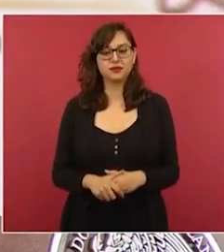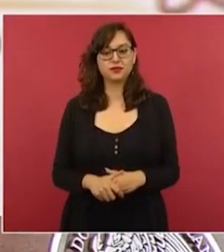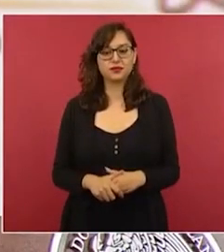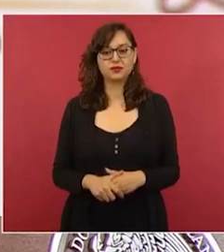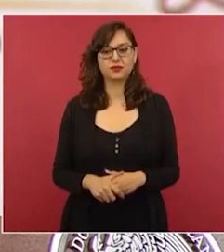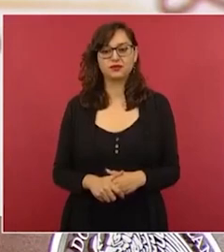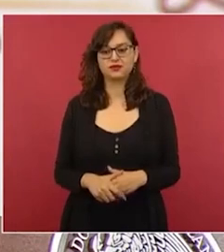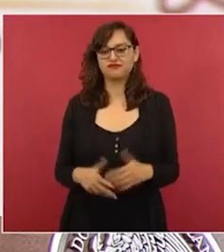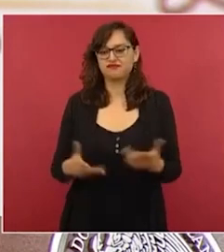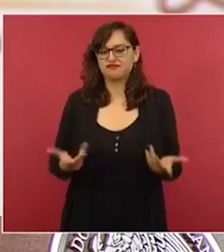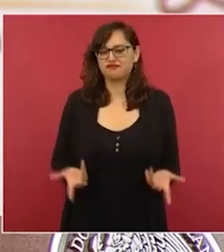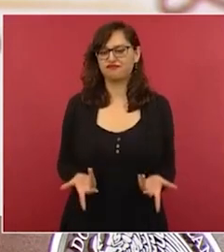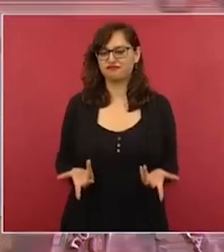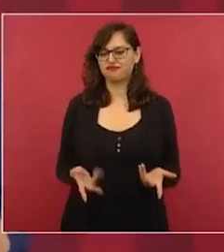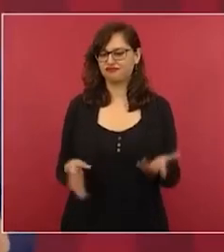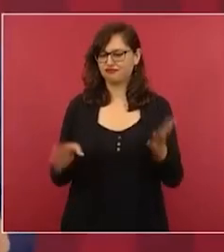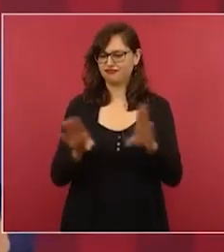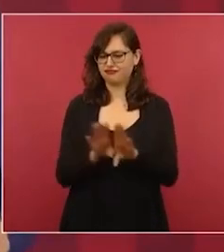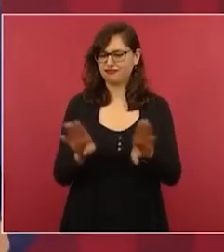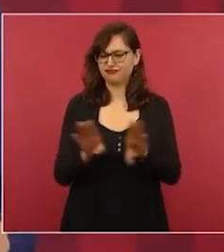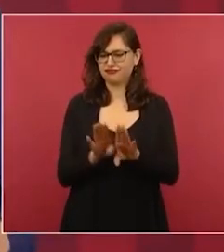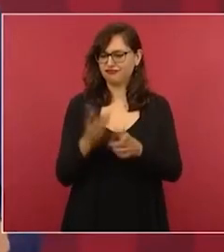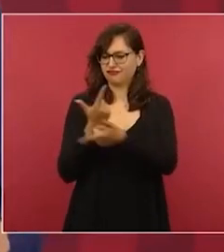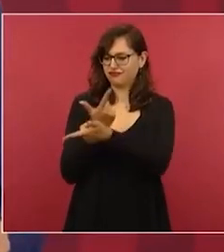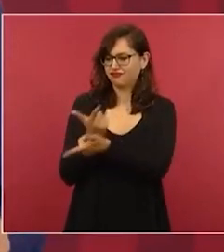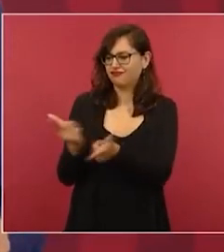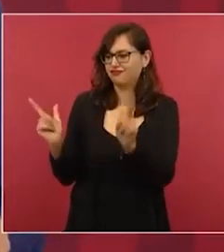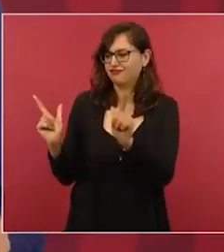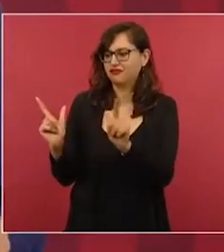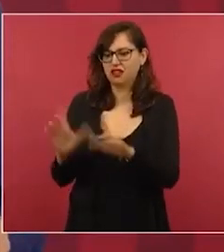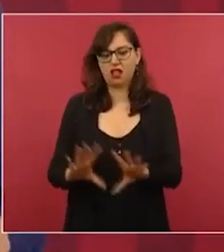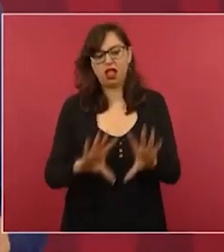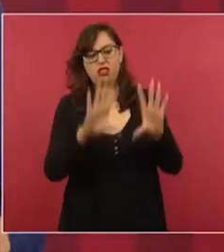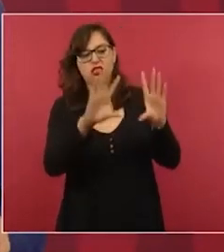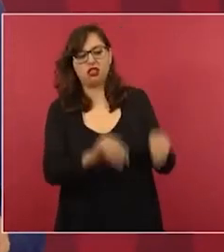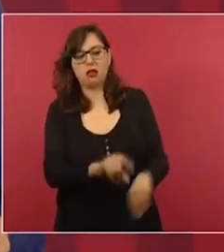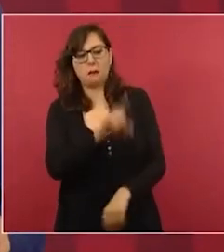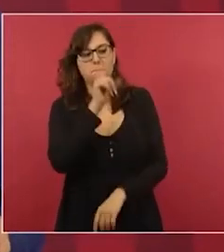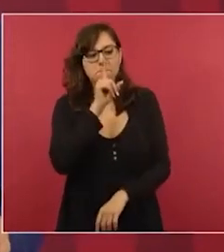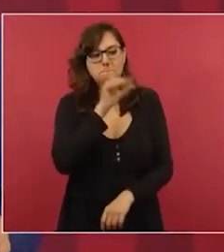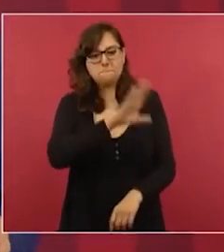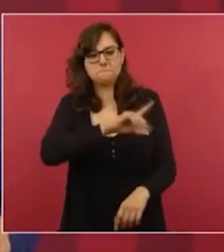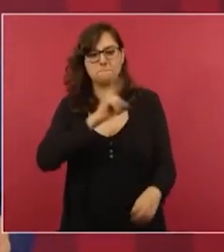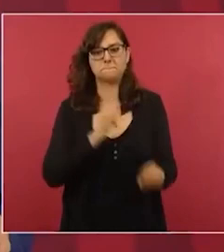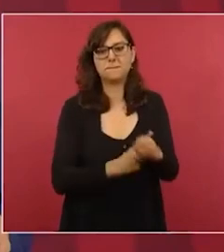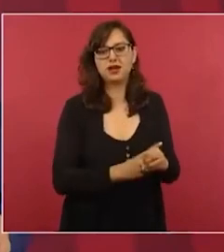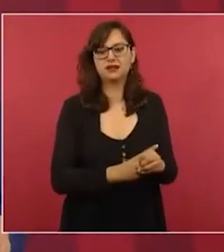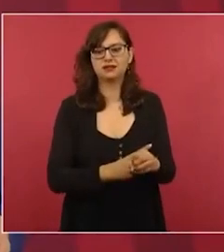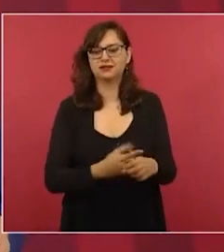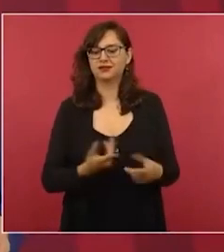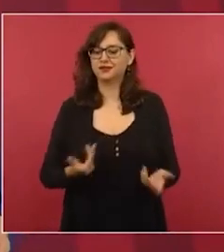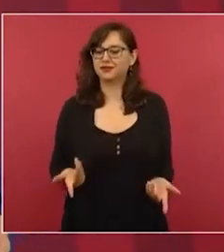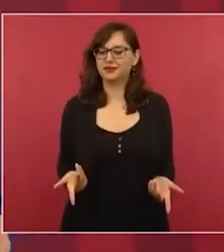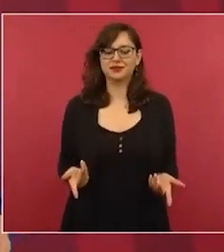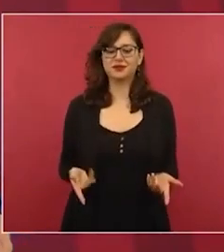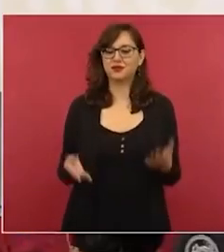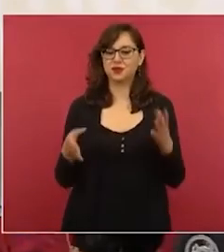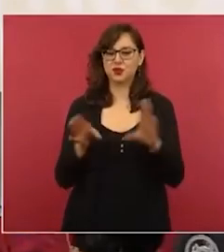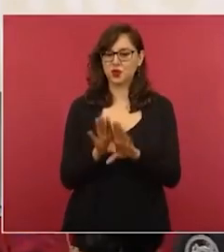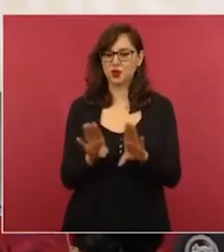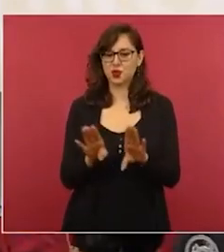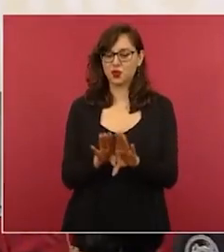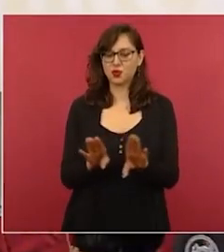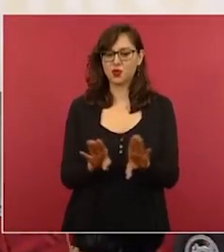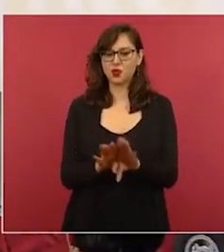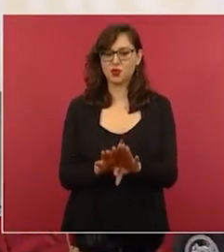¿cómo vamos a hacer eso? si se llevara a cabo una medida de ese